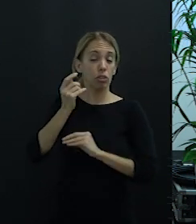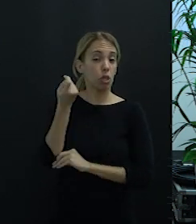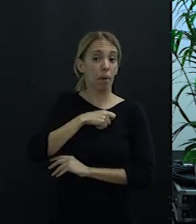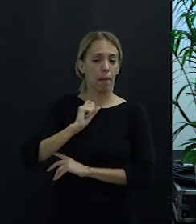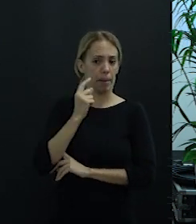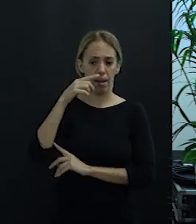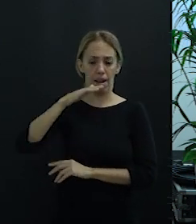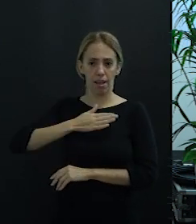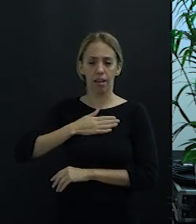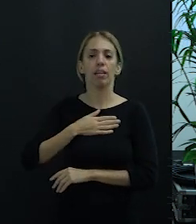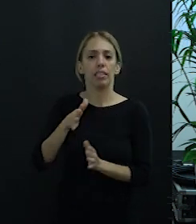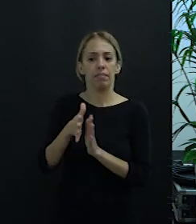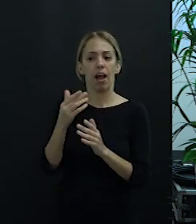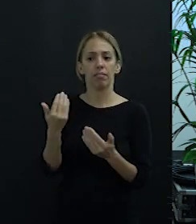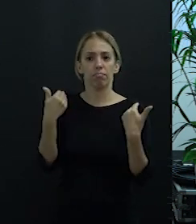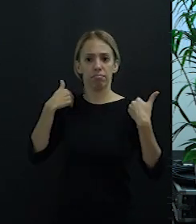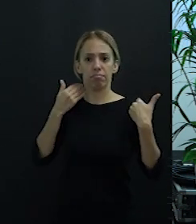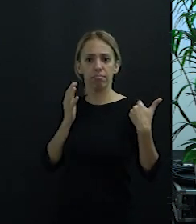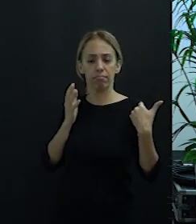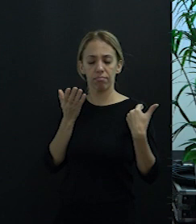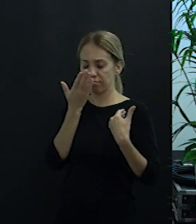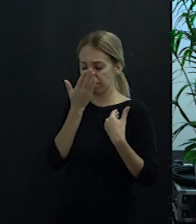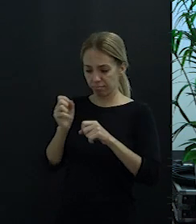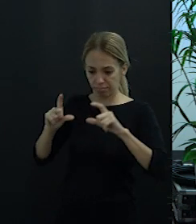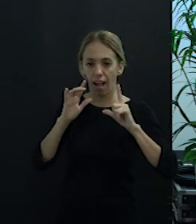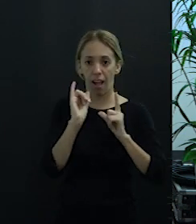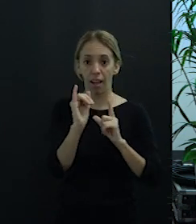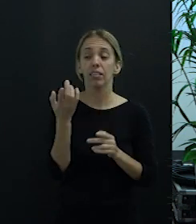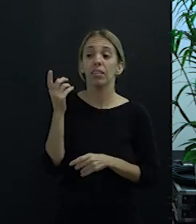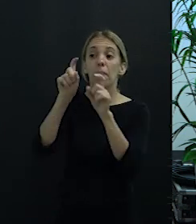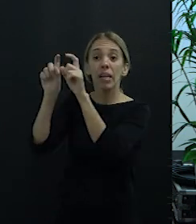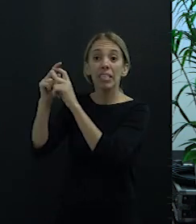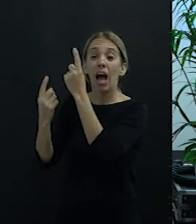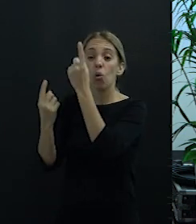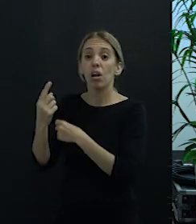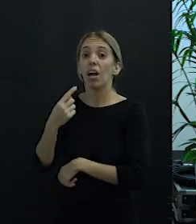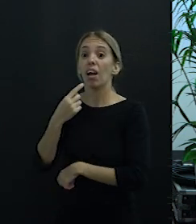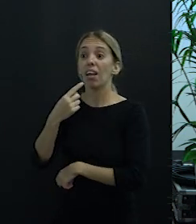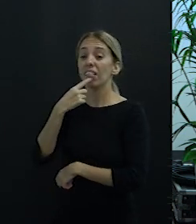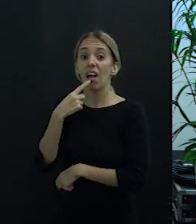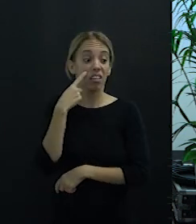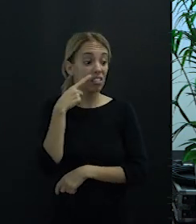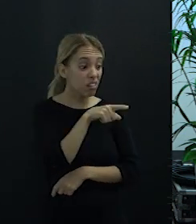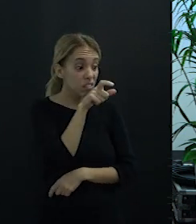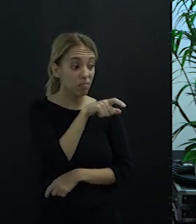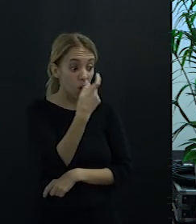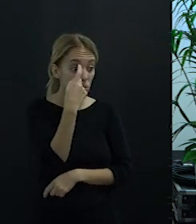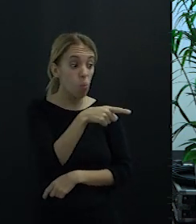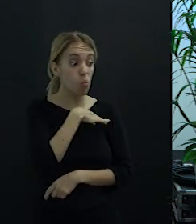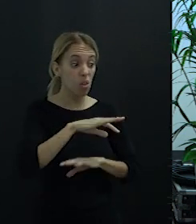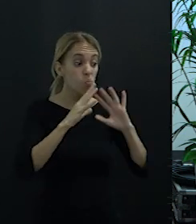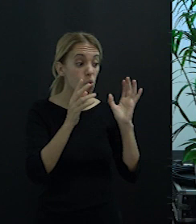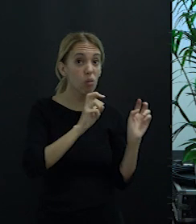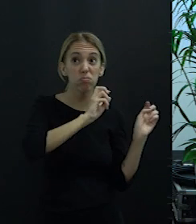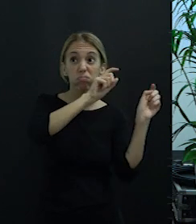subrepresentada. Ya nos han dicho algunas compañías que esos chicos podrían dar la vuelta al mundo, sobre todo